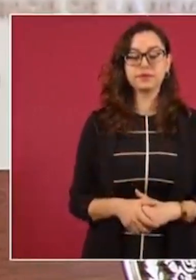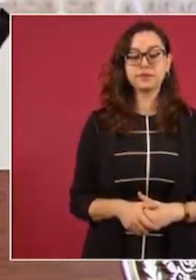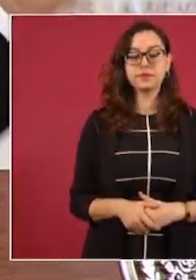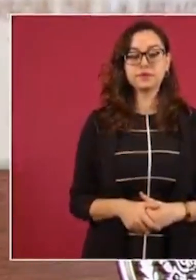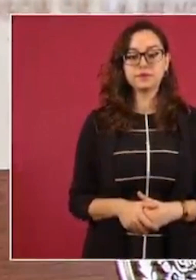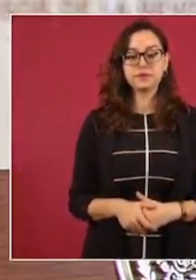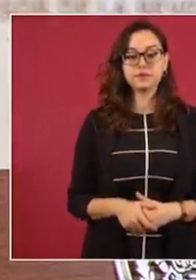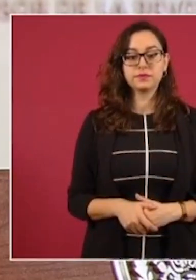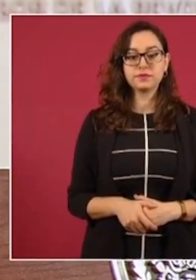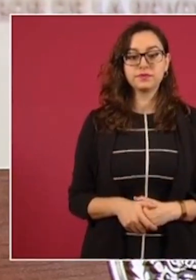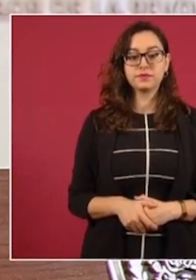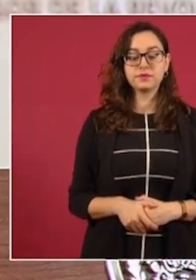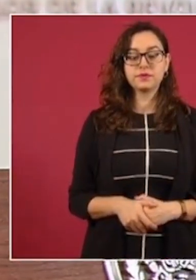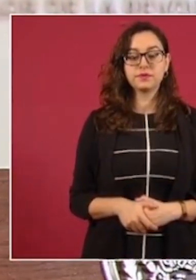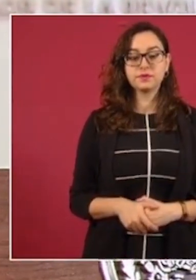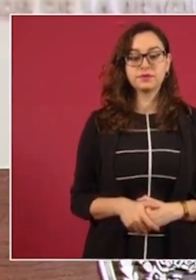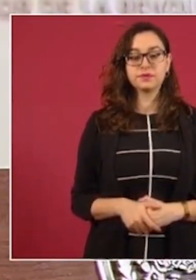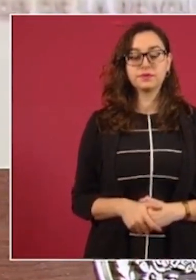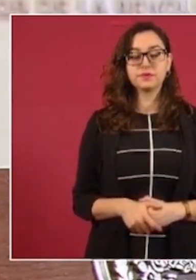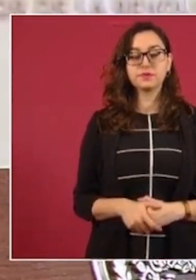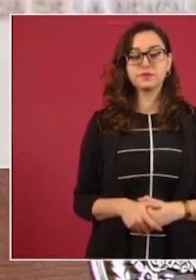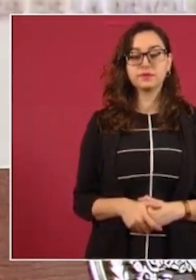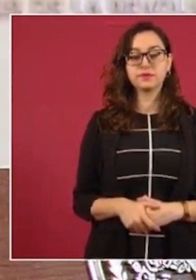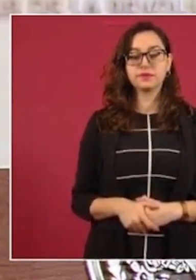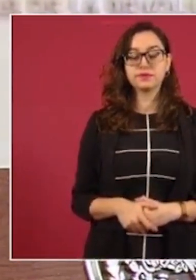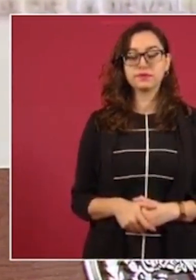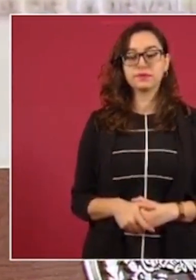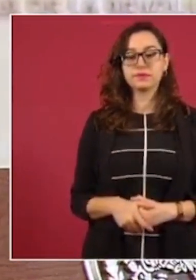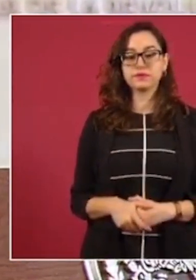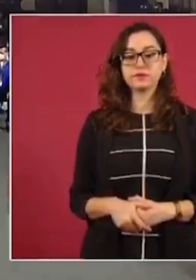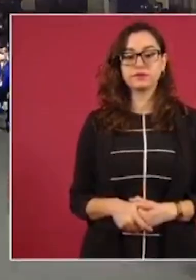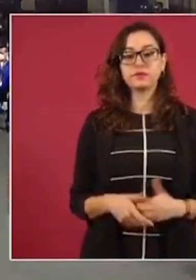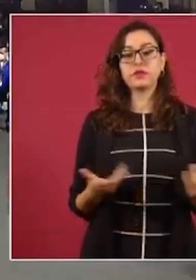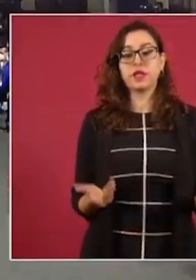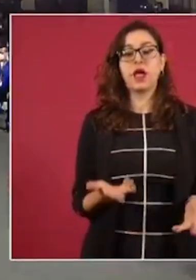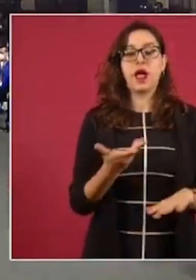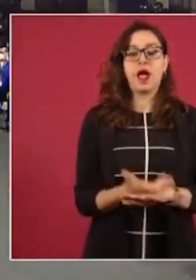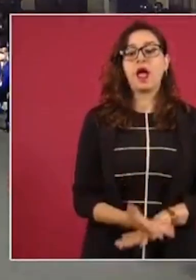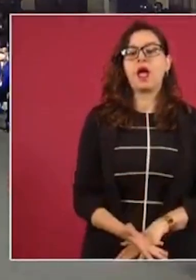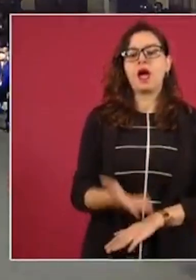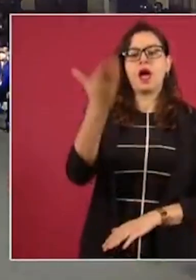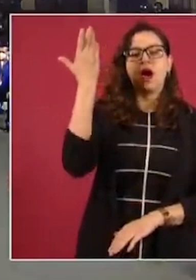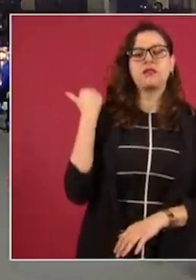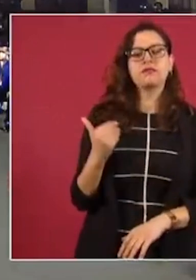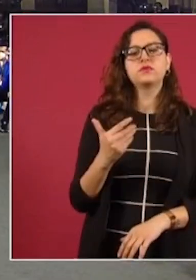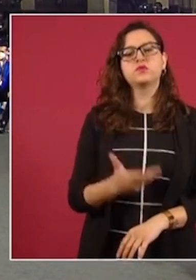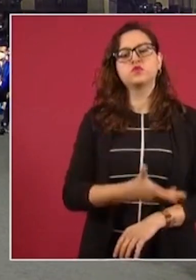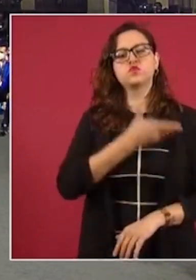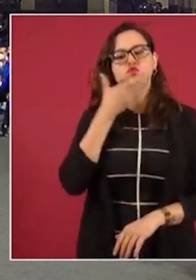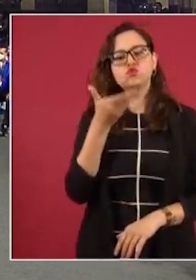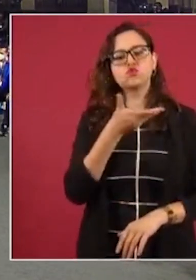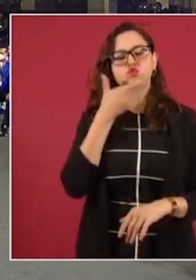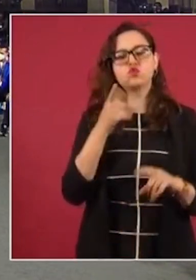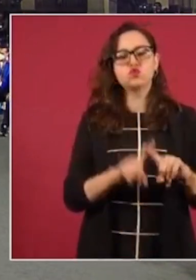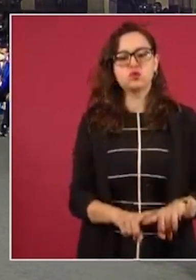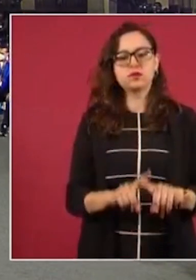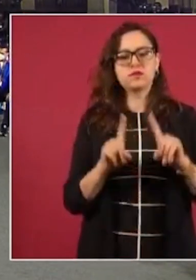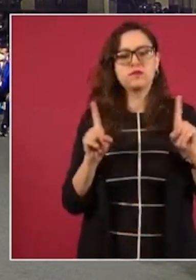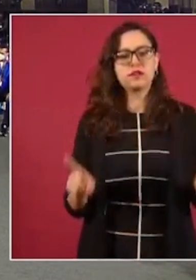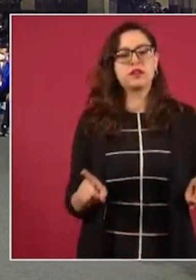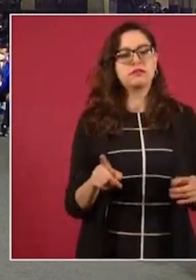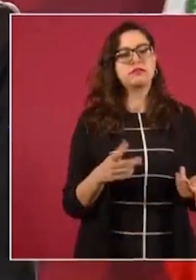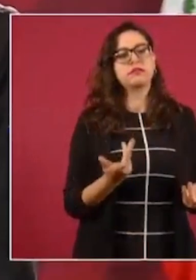podían gobiernos